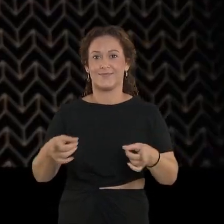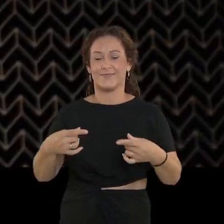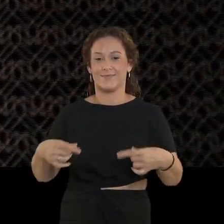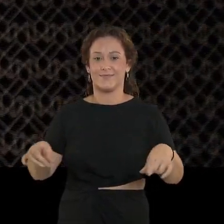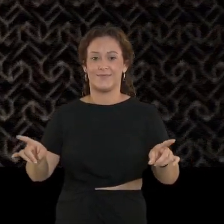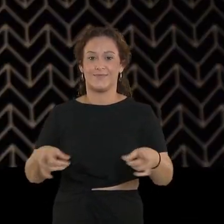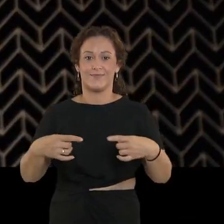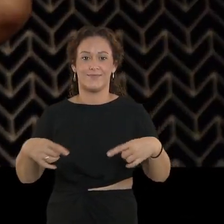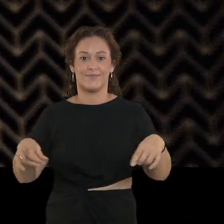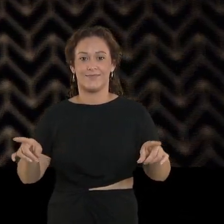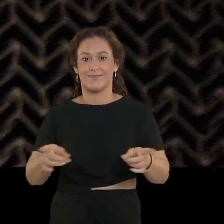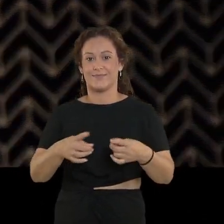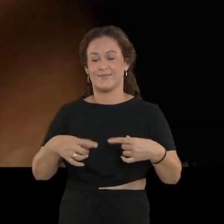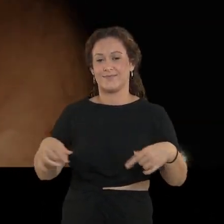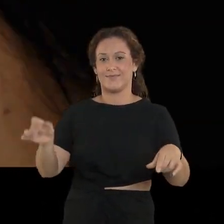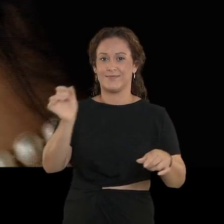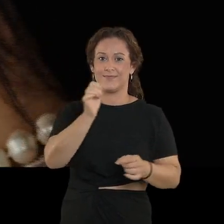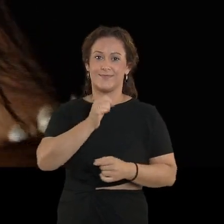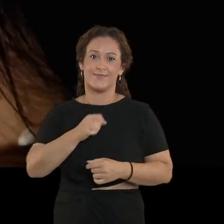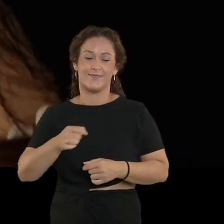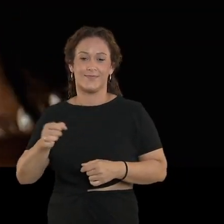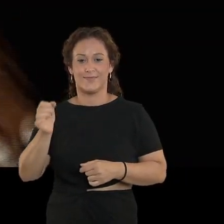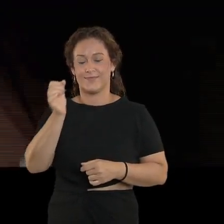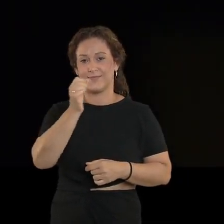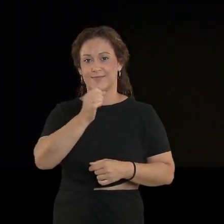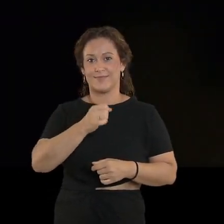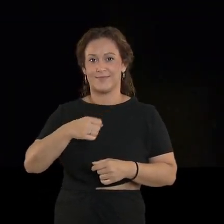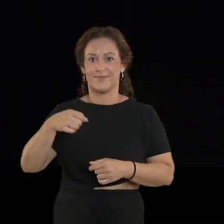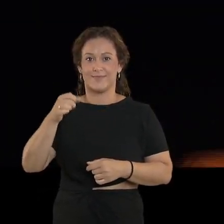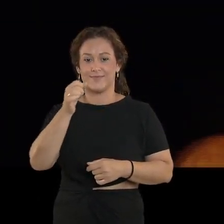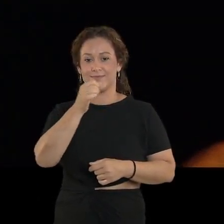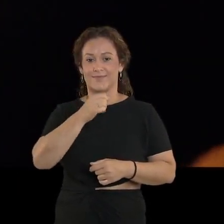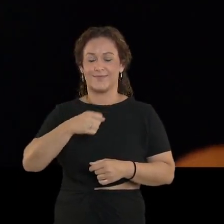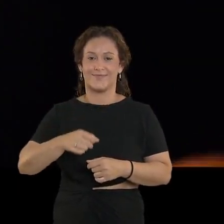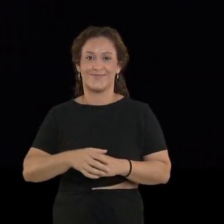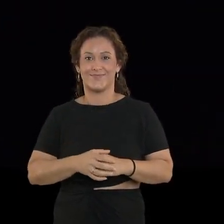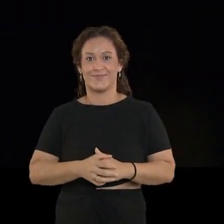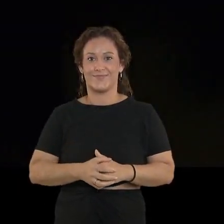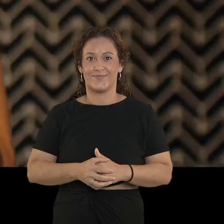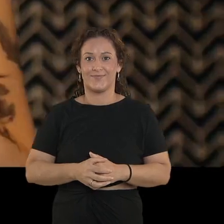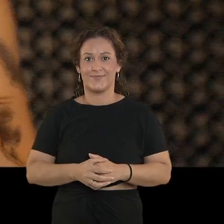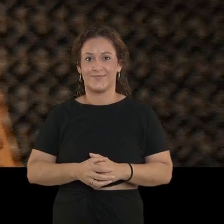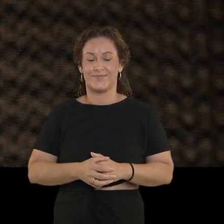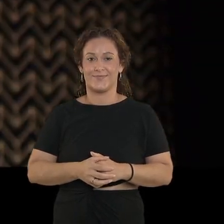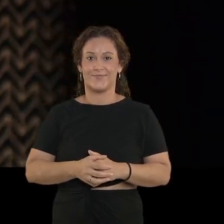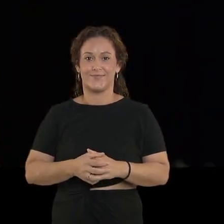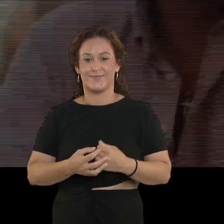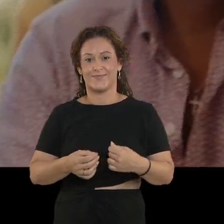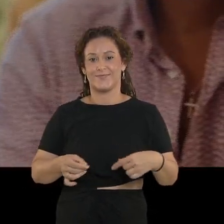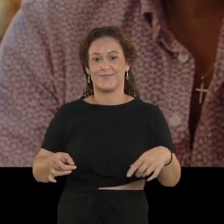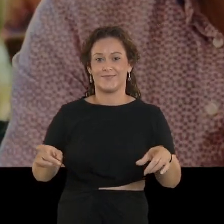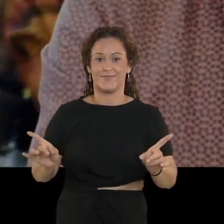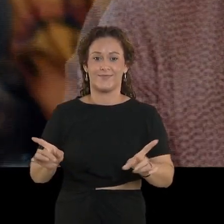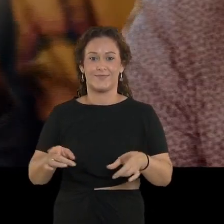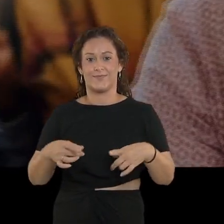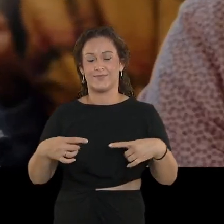quise cantar y yo pude, te leí a ti y yo siempre estuve. ¡Volvería a